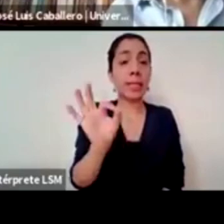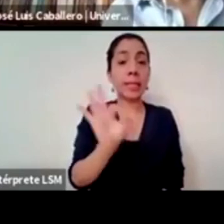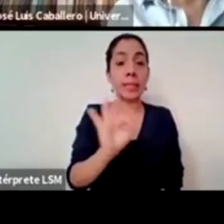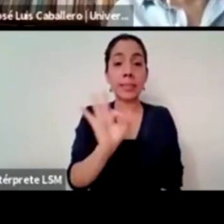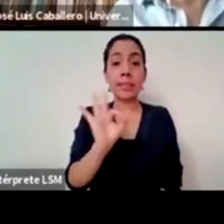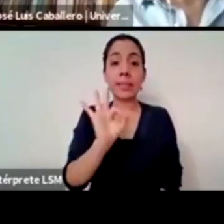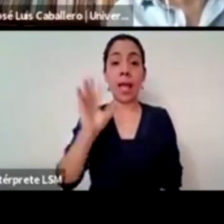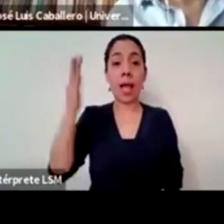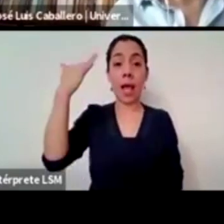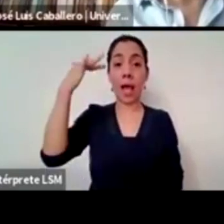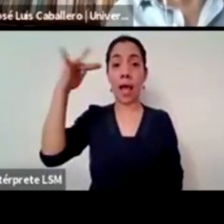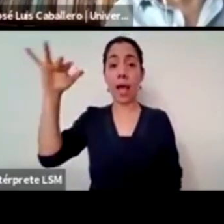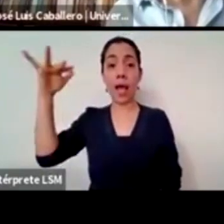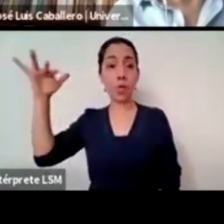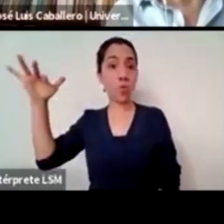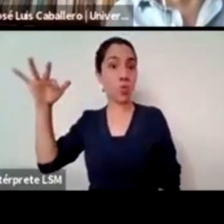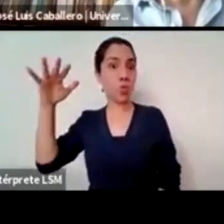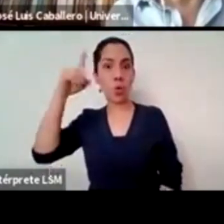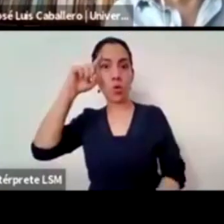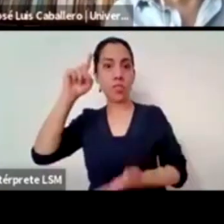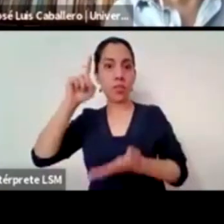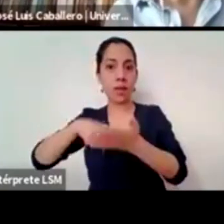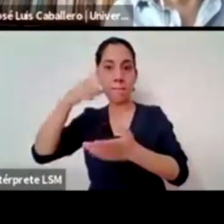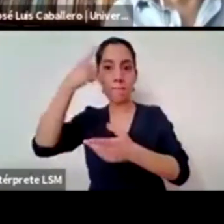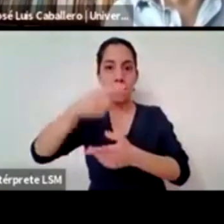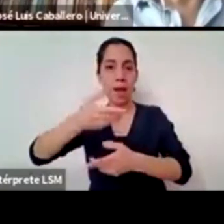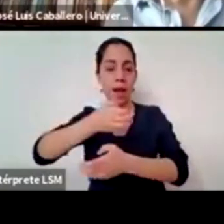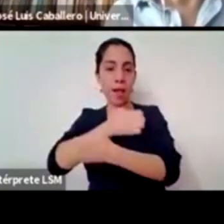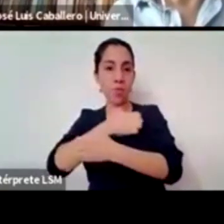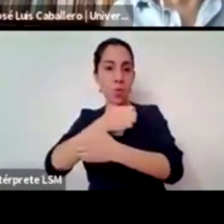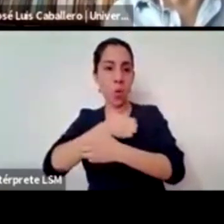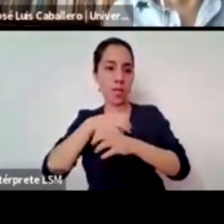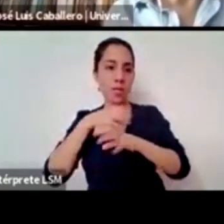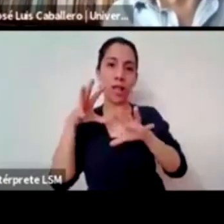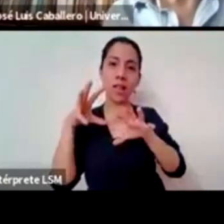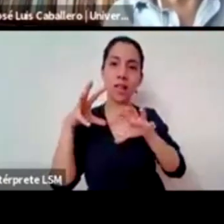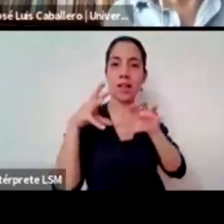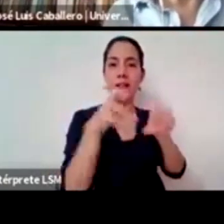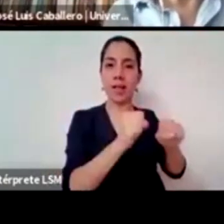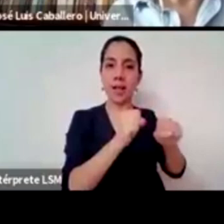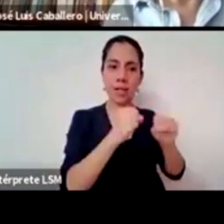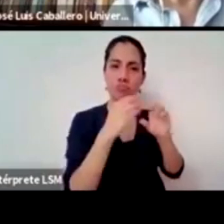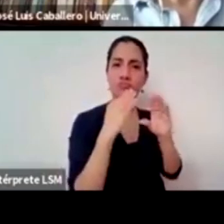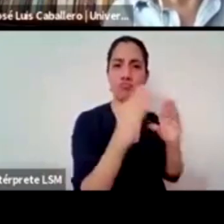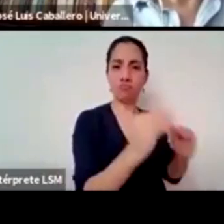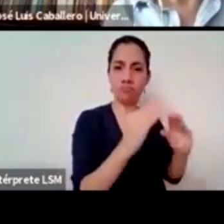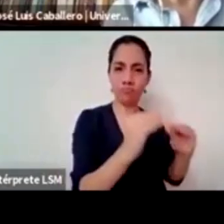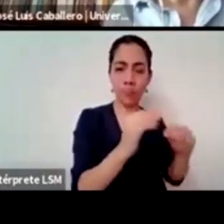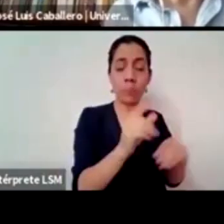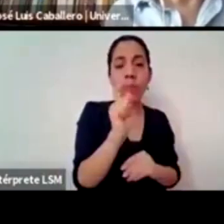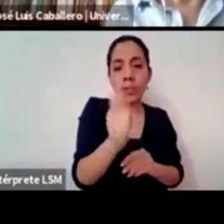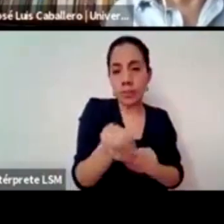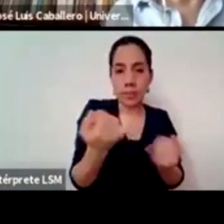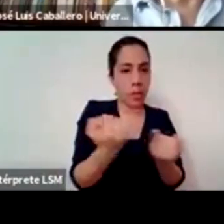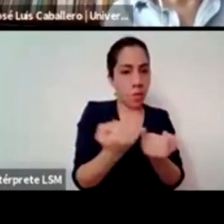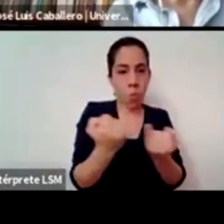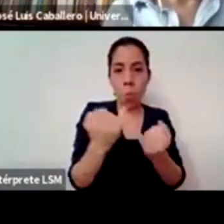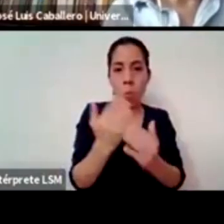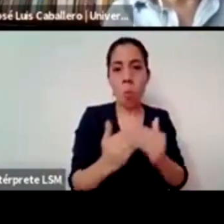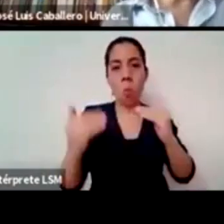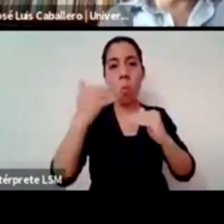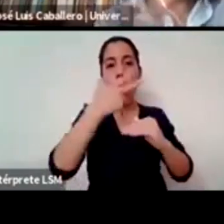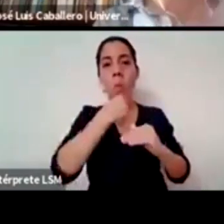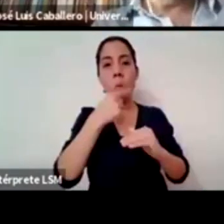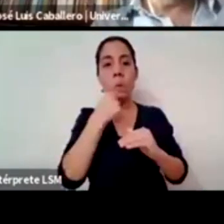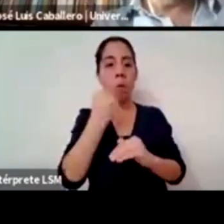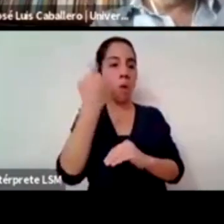y creen para colonizar o sea esto tiene que ver con el patriarcado tiene que ver con la relación del patriarcado con las mujeres con los niños con las niñas